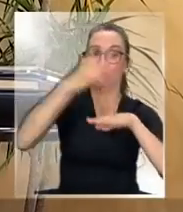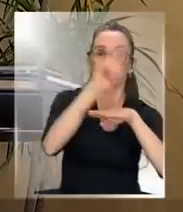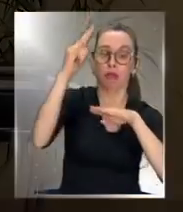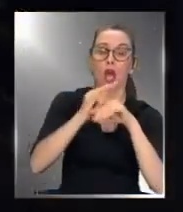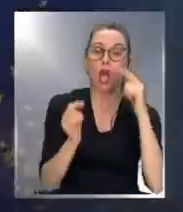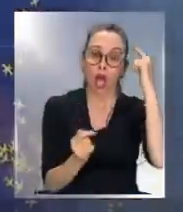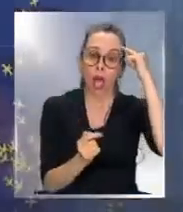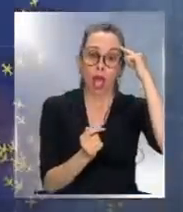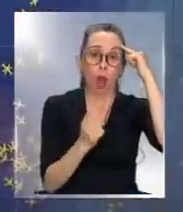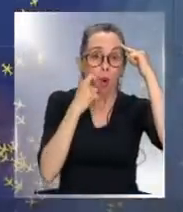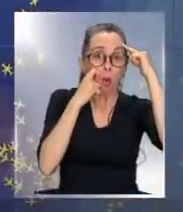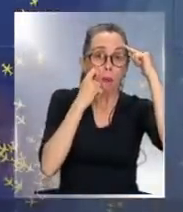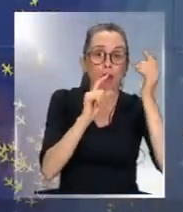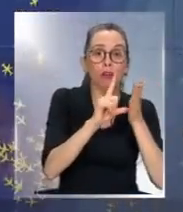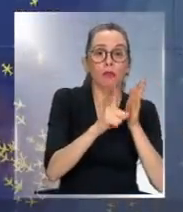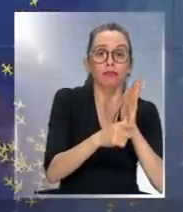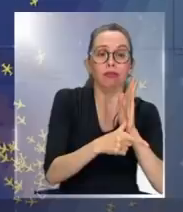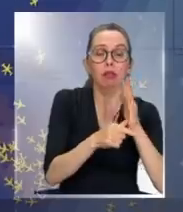que ahí se ingresan.